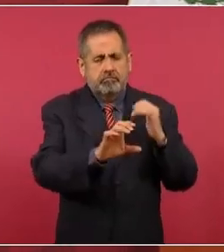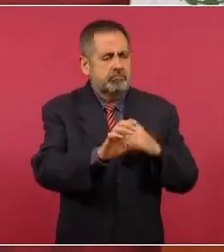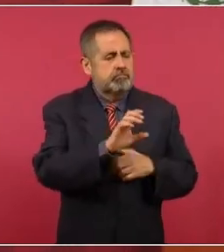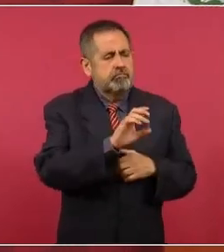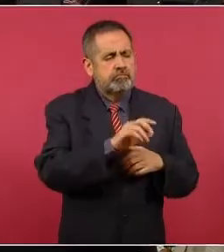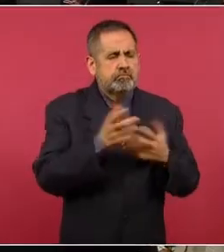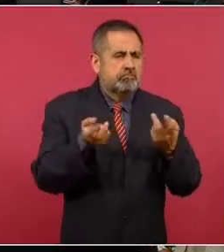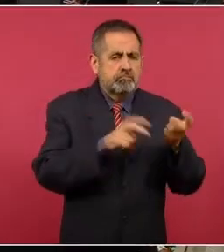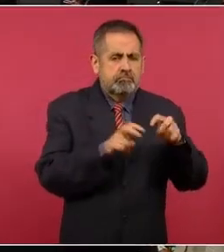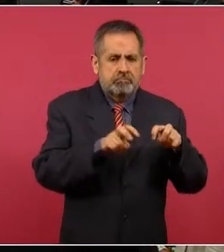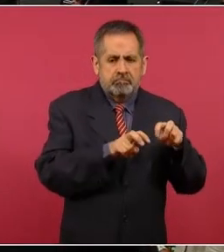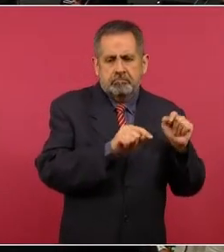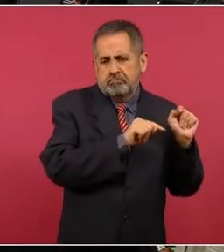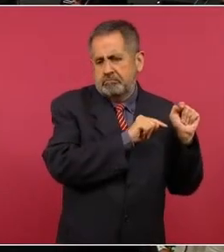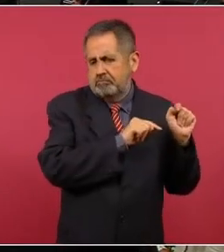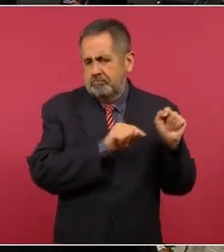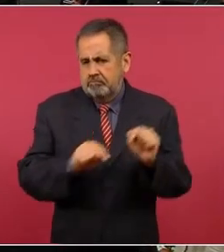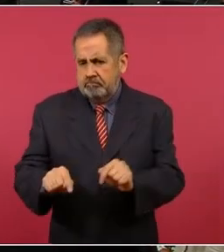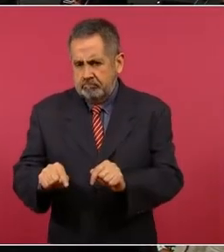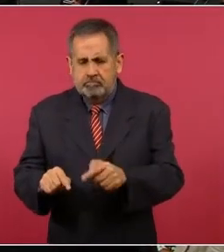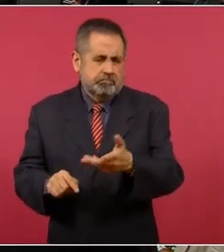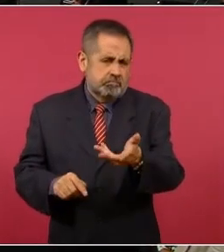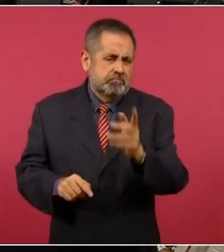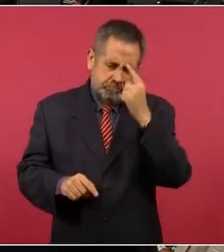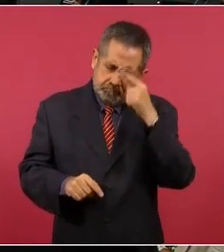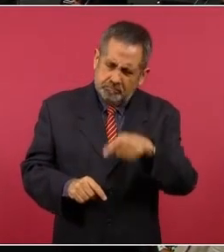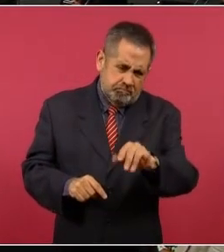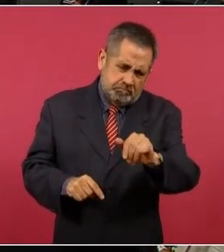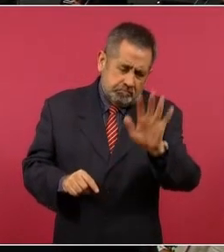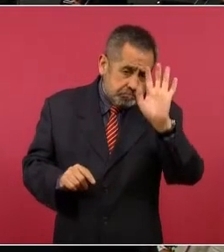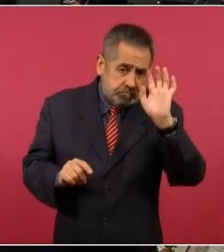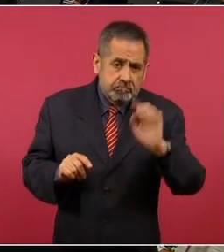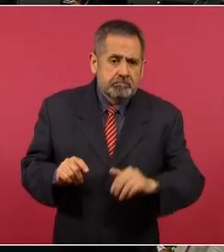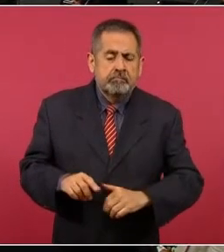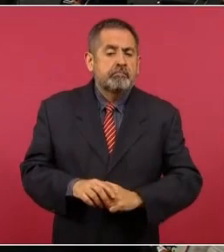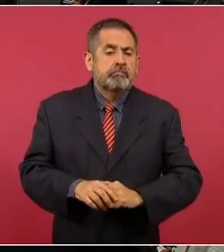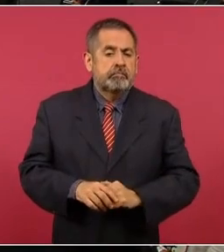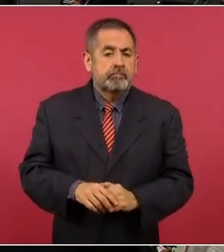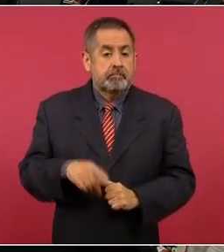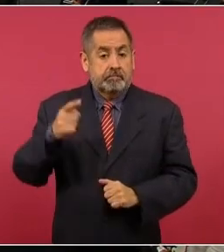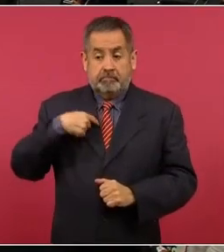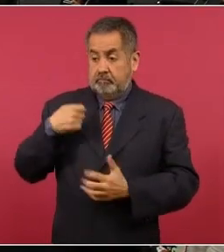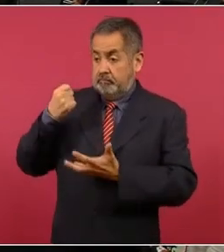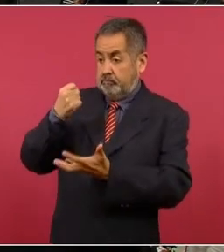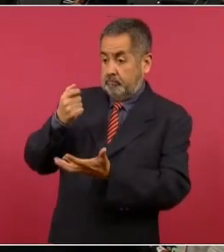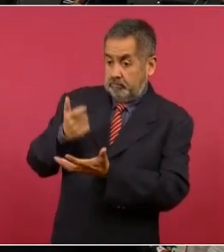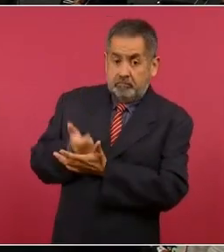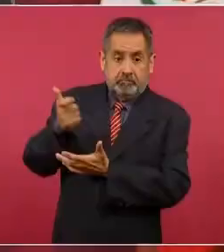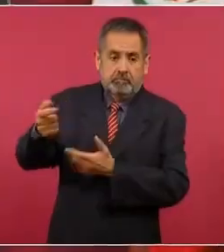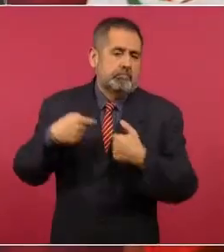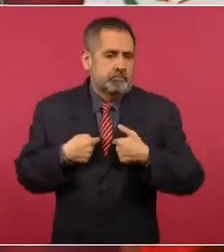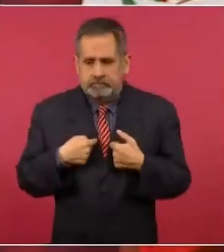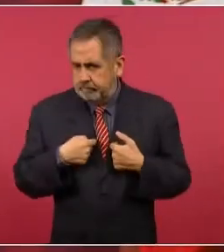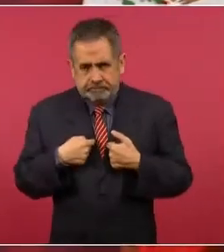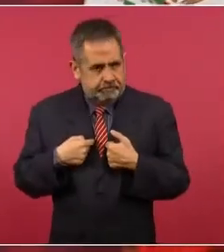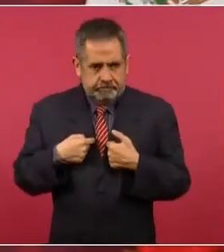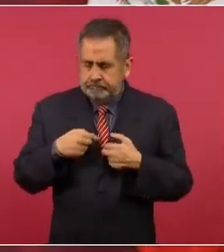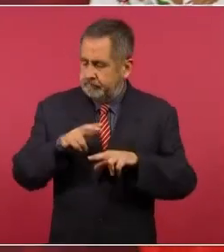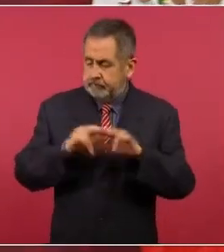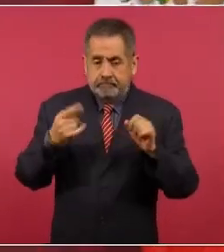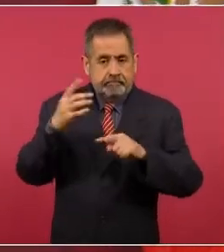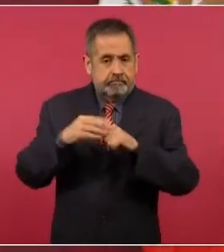pero del presupuesto ni un centavo.